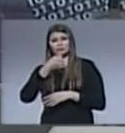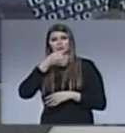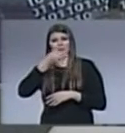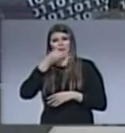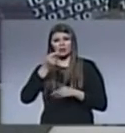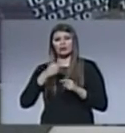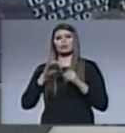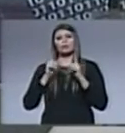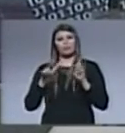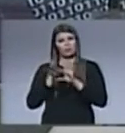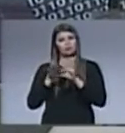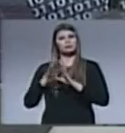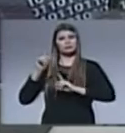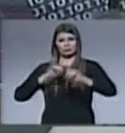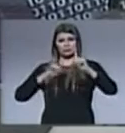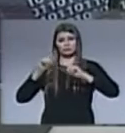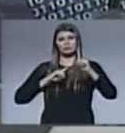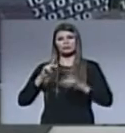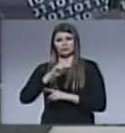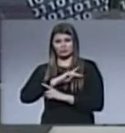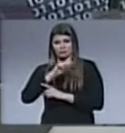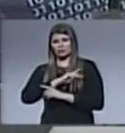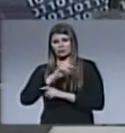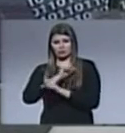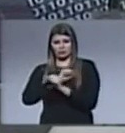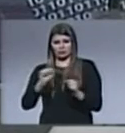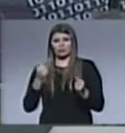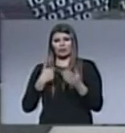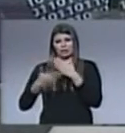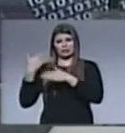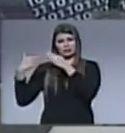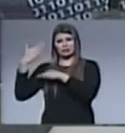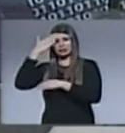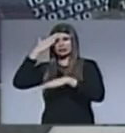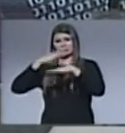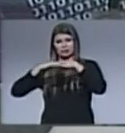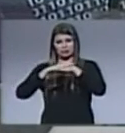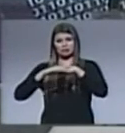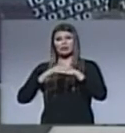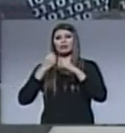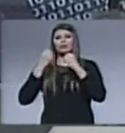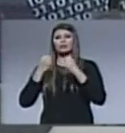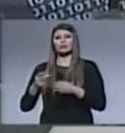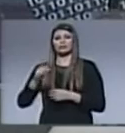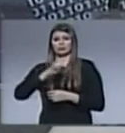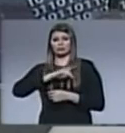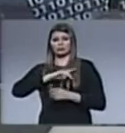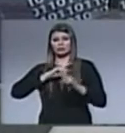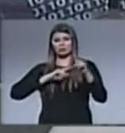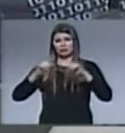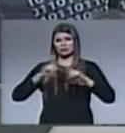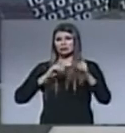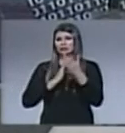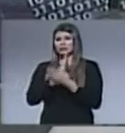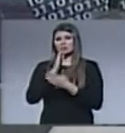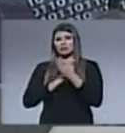cuanto más un líder que no puede ser considerado un apóstol como lo era Pablo. Es decir, el líder espiritual siempre